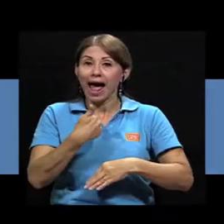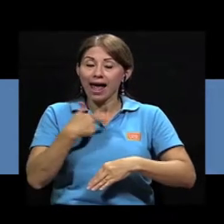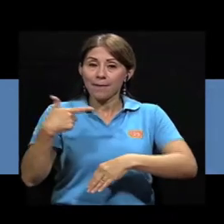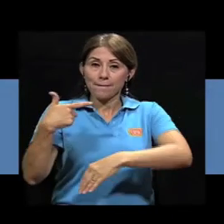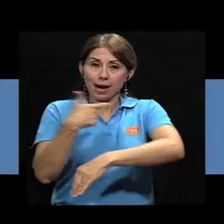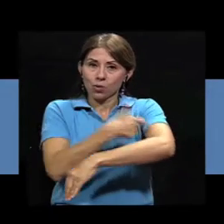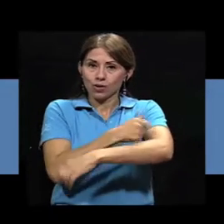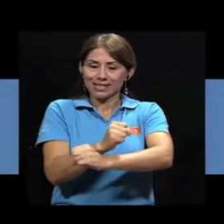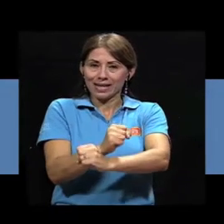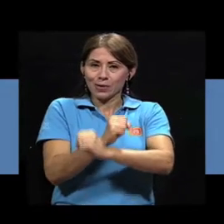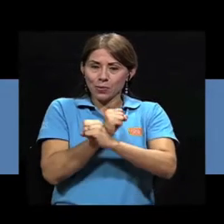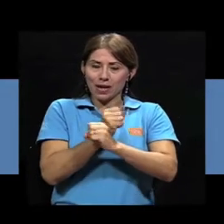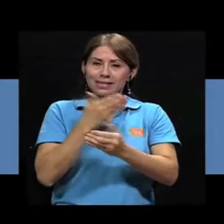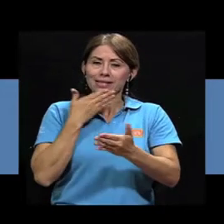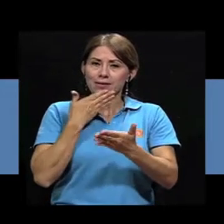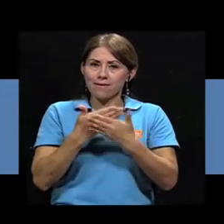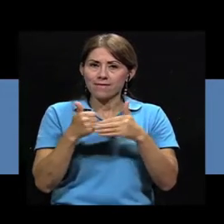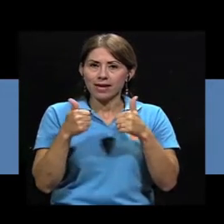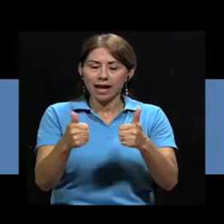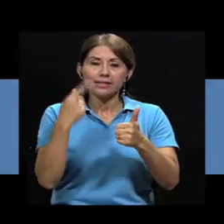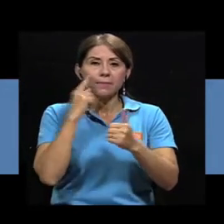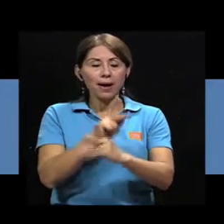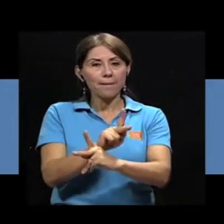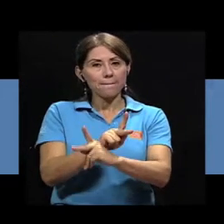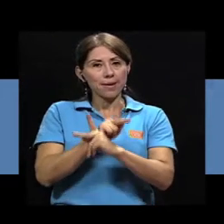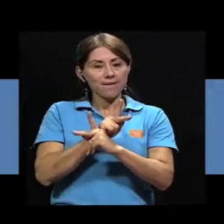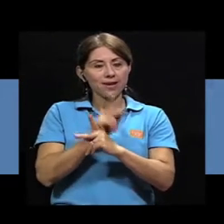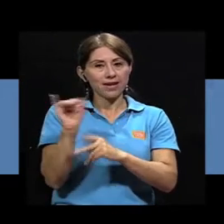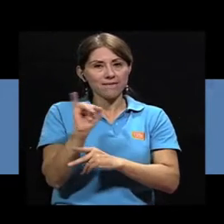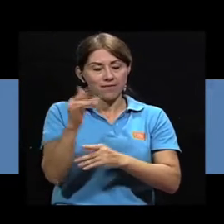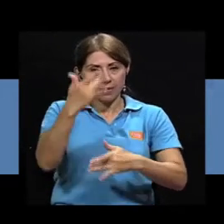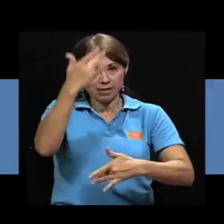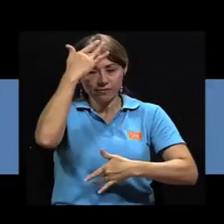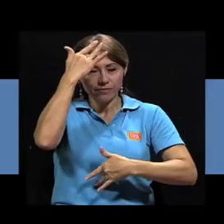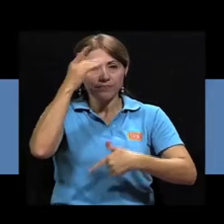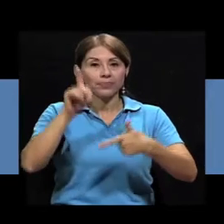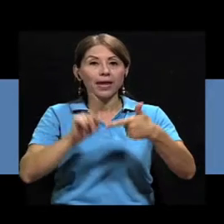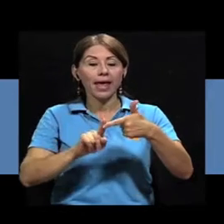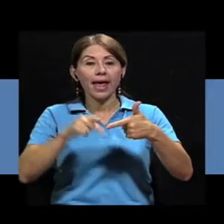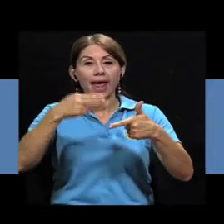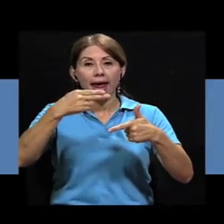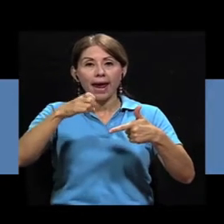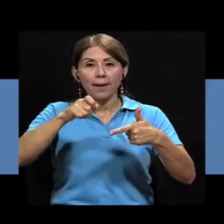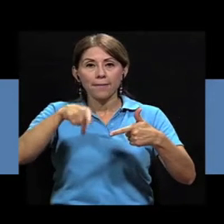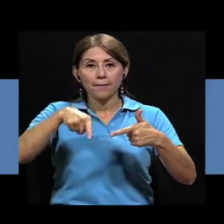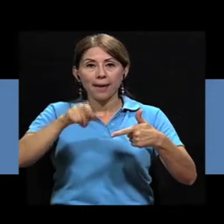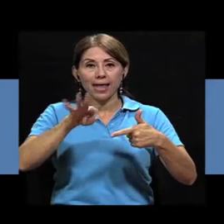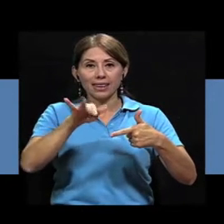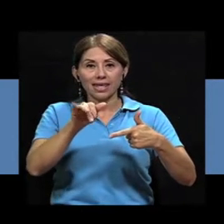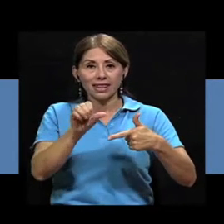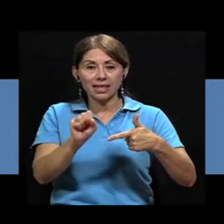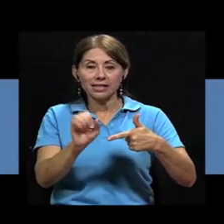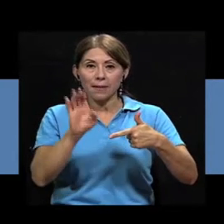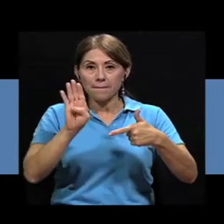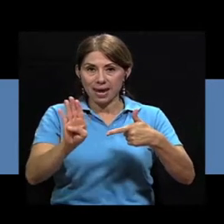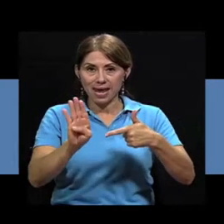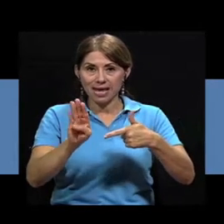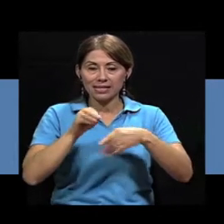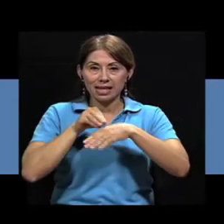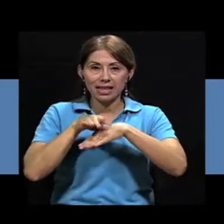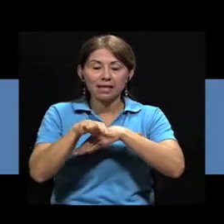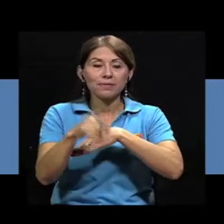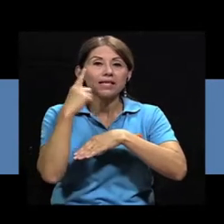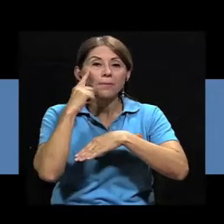vacunas seguras y eficaces para prevenir la infección por este virus. El virus de la hepatitis B se transmite por la